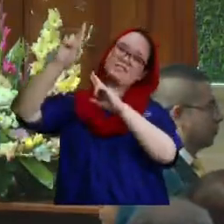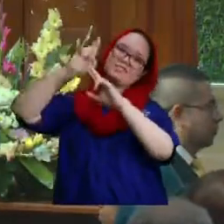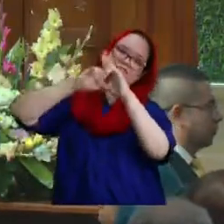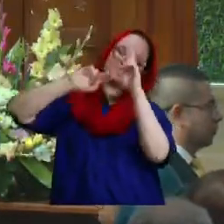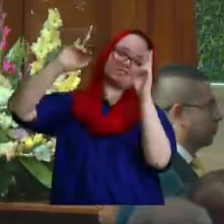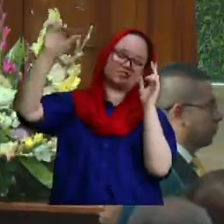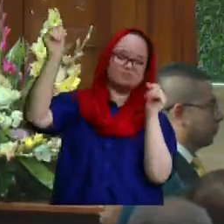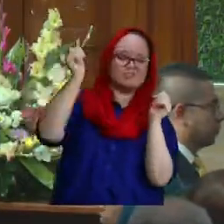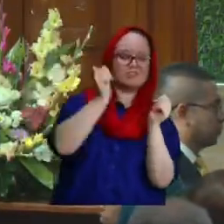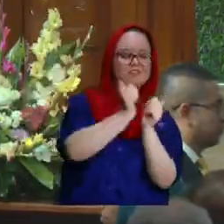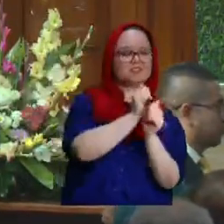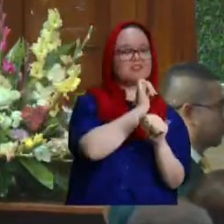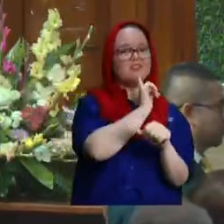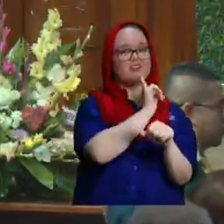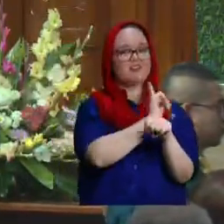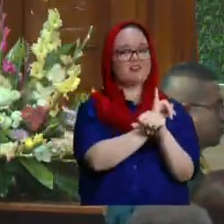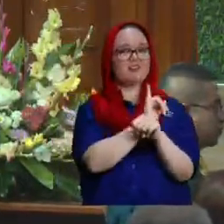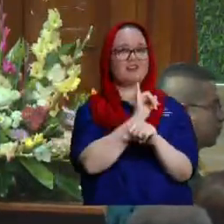amén